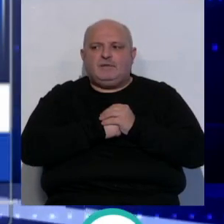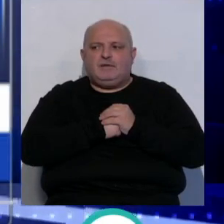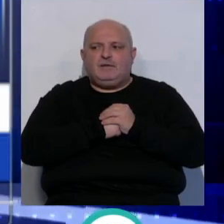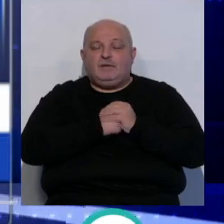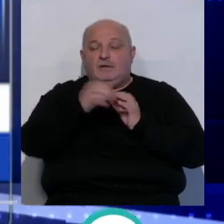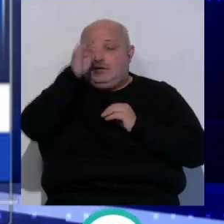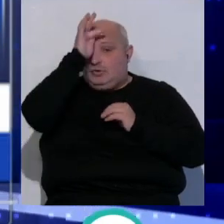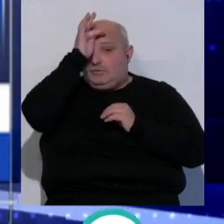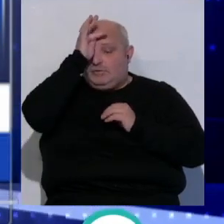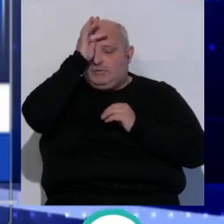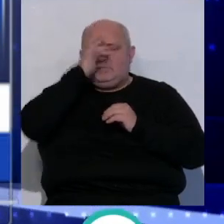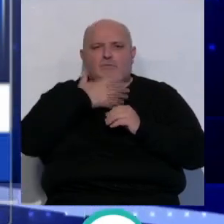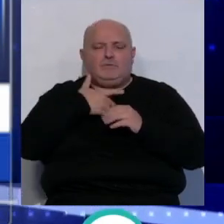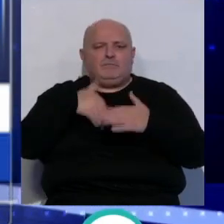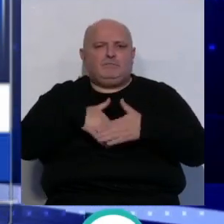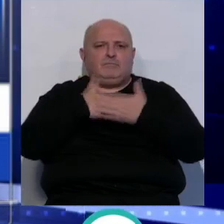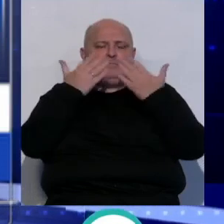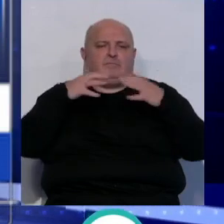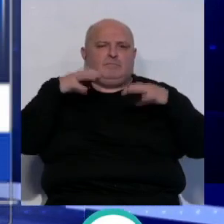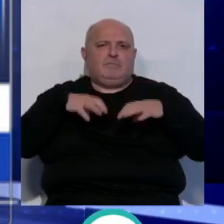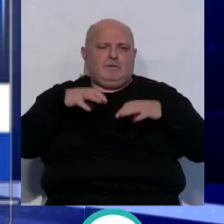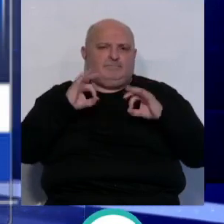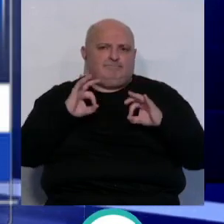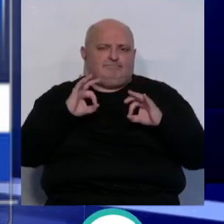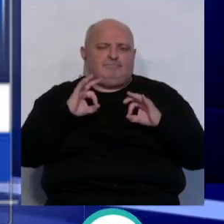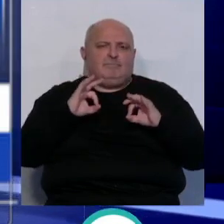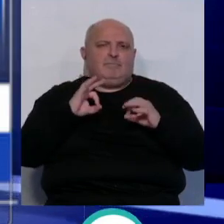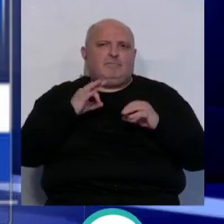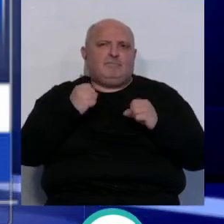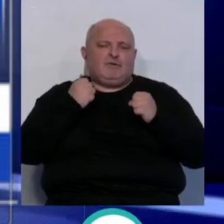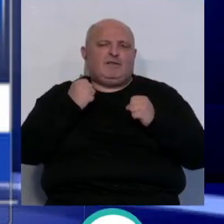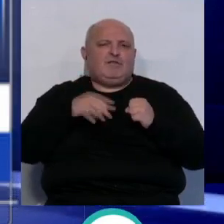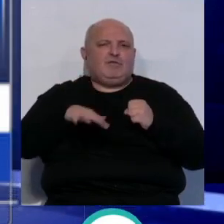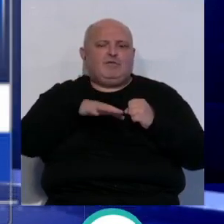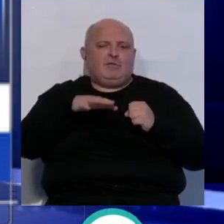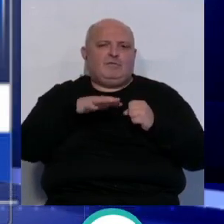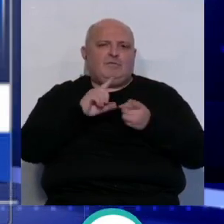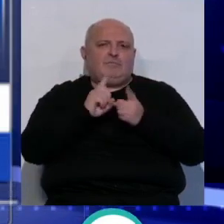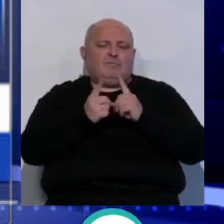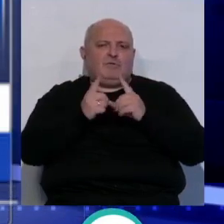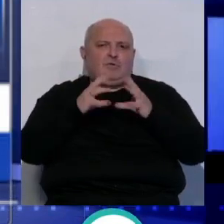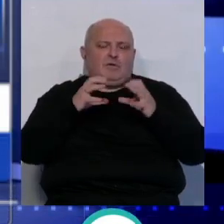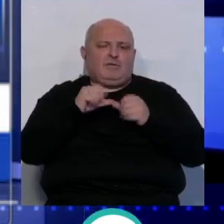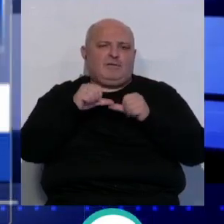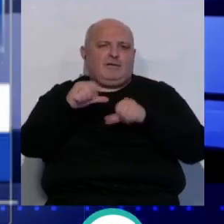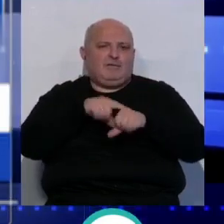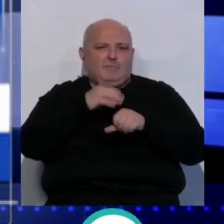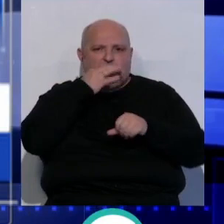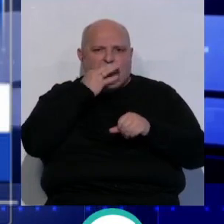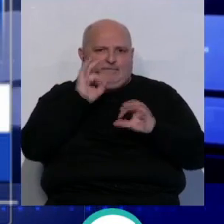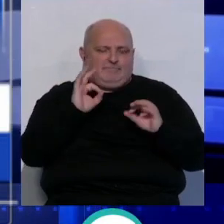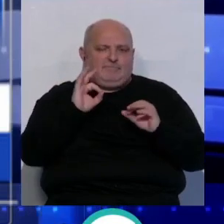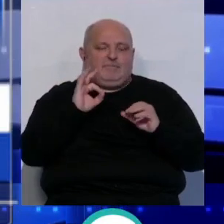Para el domingo la provincia amanecerá con chubascos matinales, localmente intensos y tendiendo a poco nuboso a partir de la tarde.